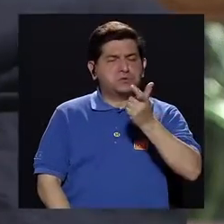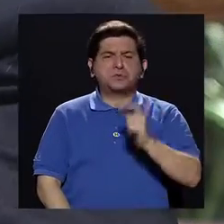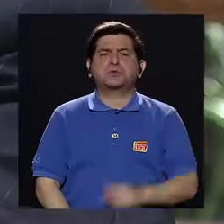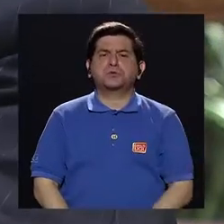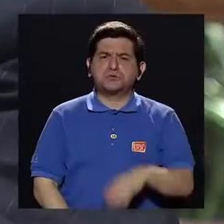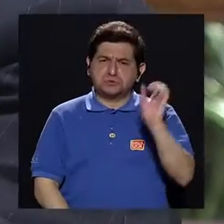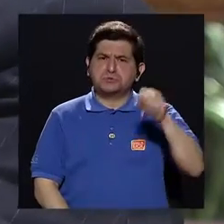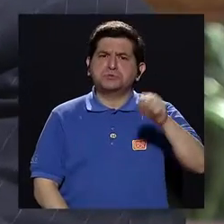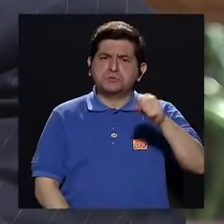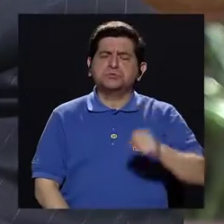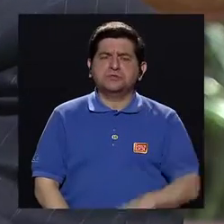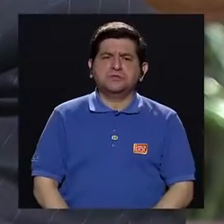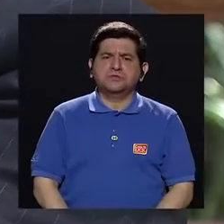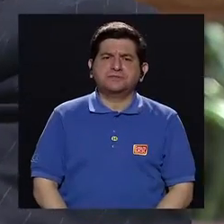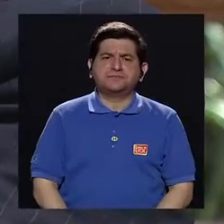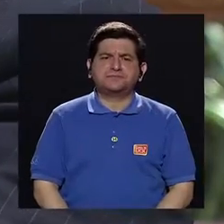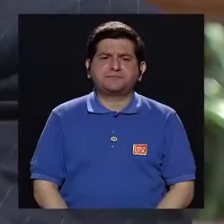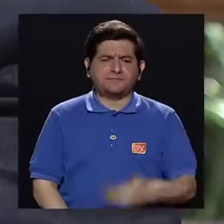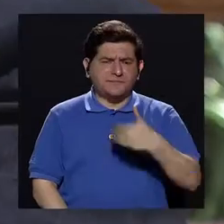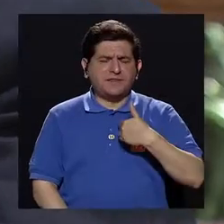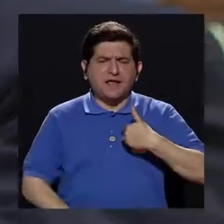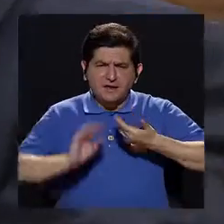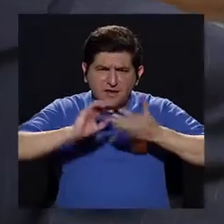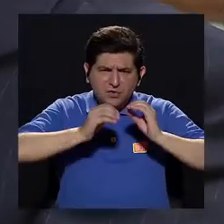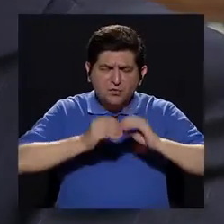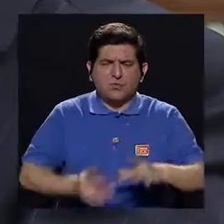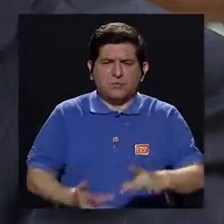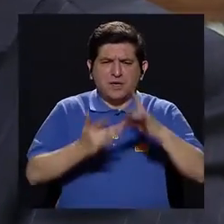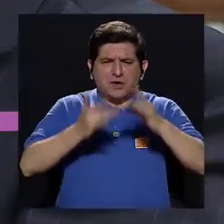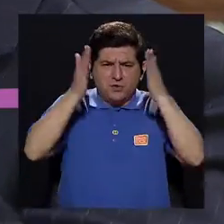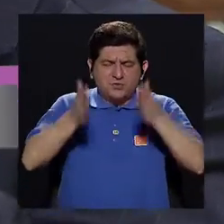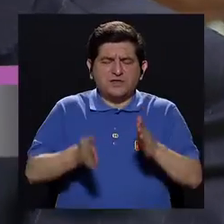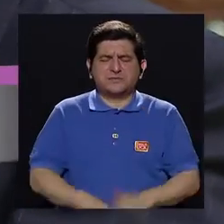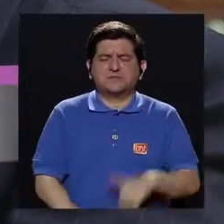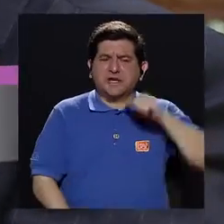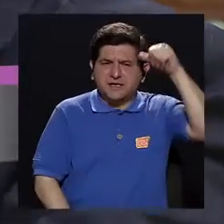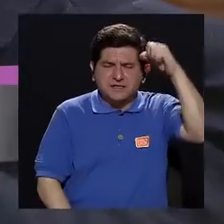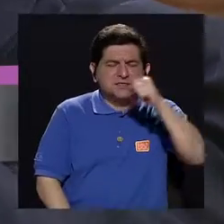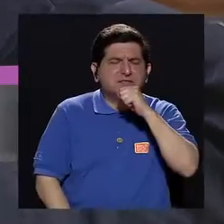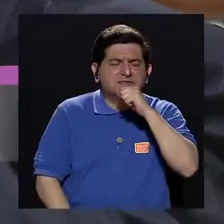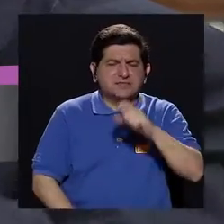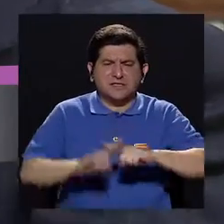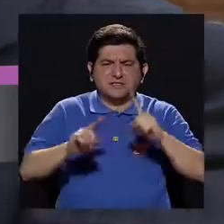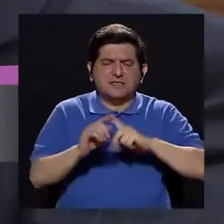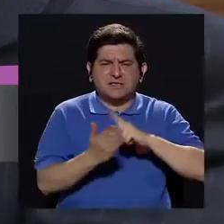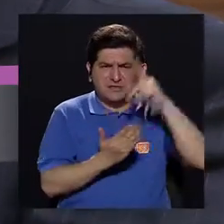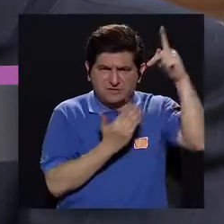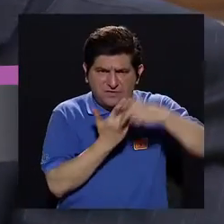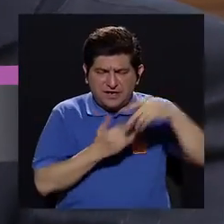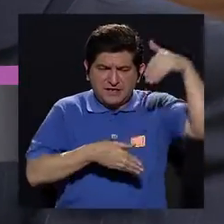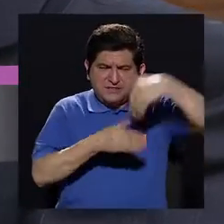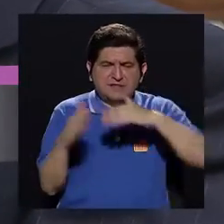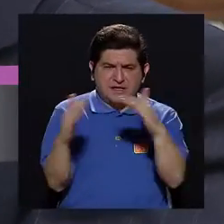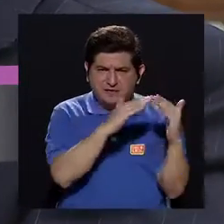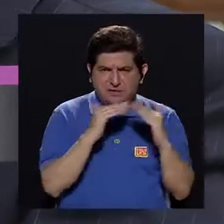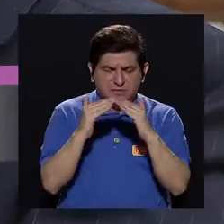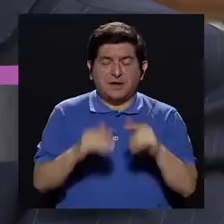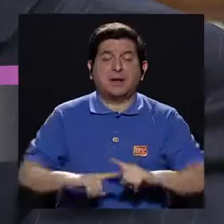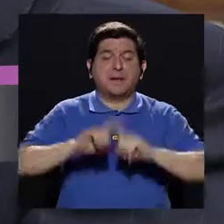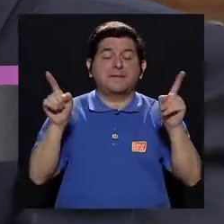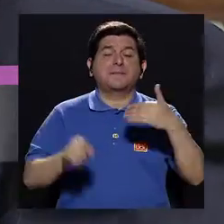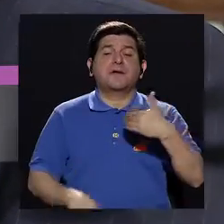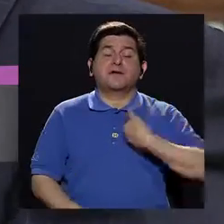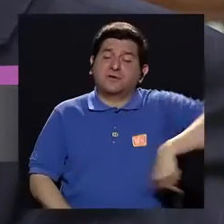hemos podido tener una cantidad de geriatras que nos ha permitido hacer una serie de programas al interno de la comunidad.